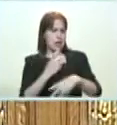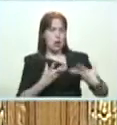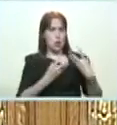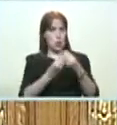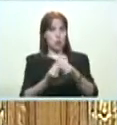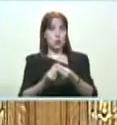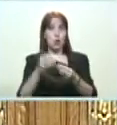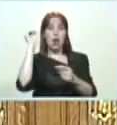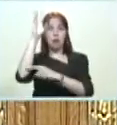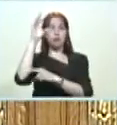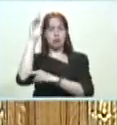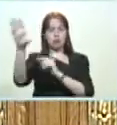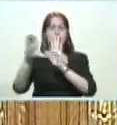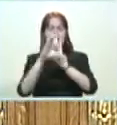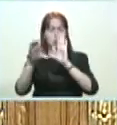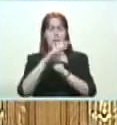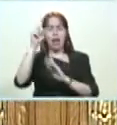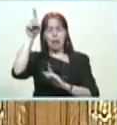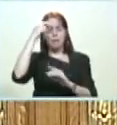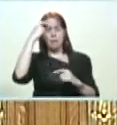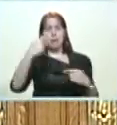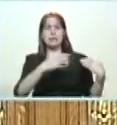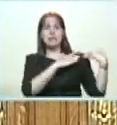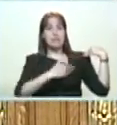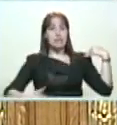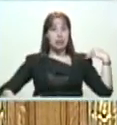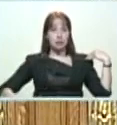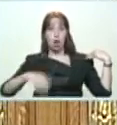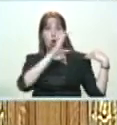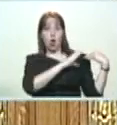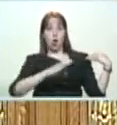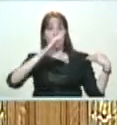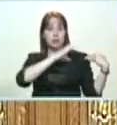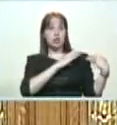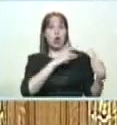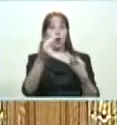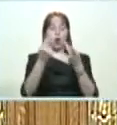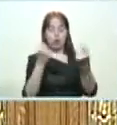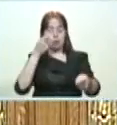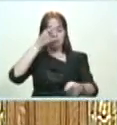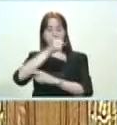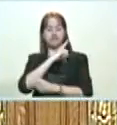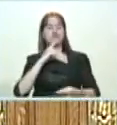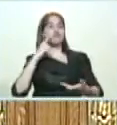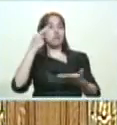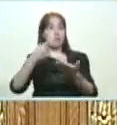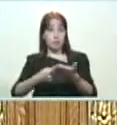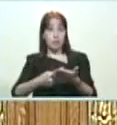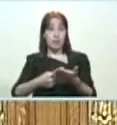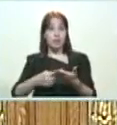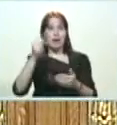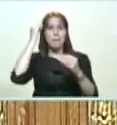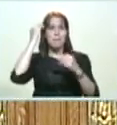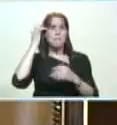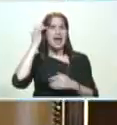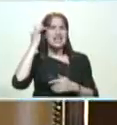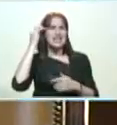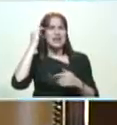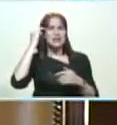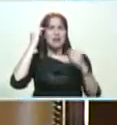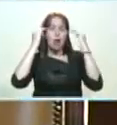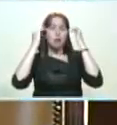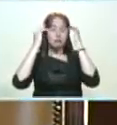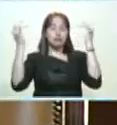la constituyente, me ha informado a la presidenta, va a nombrar una comisión de economía. Yo quiero que estén las mentes brillantes